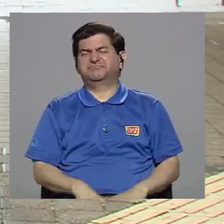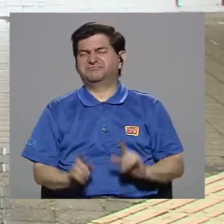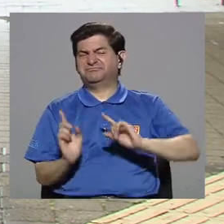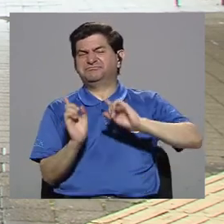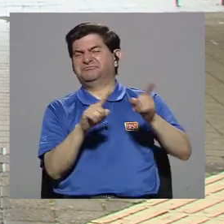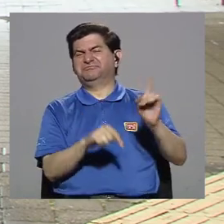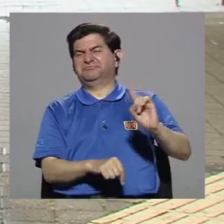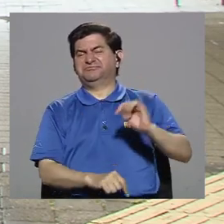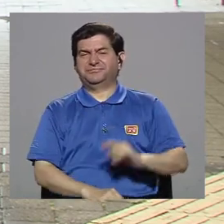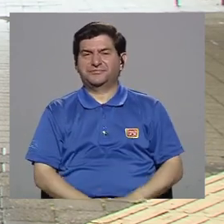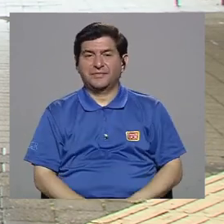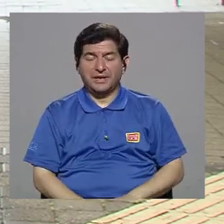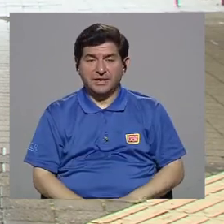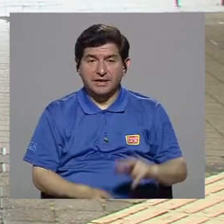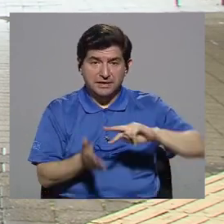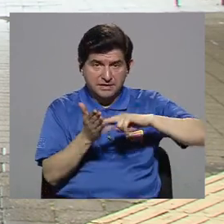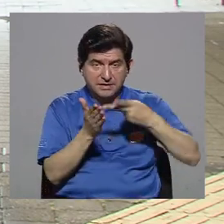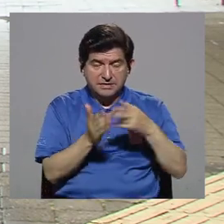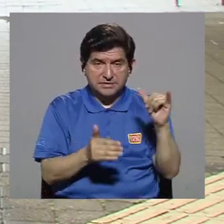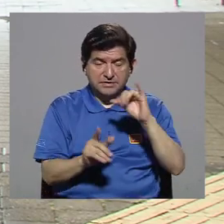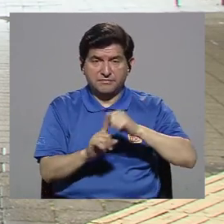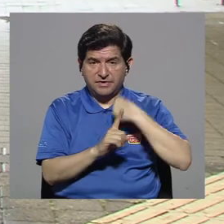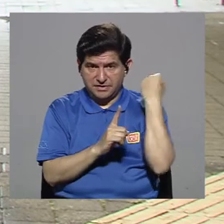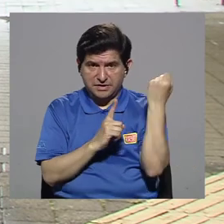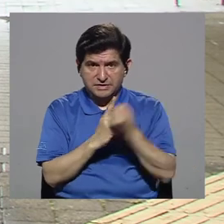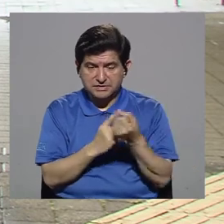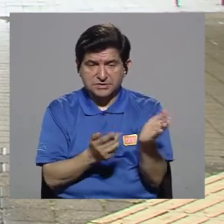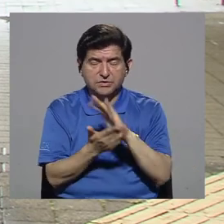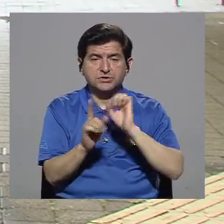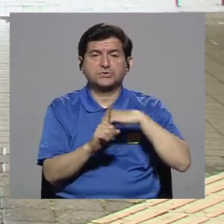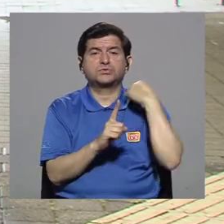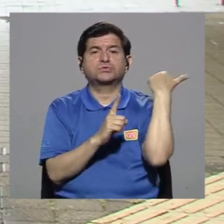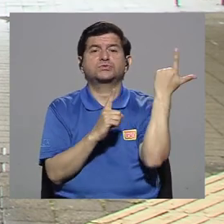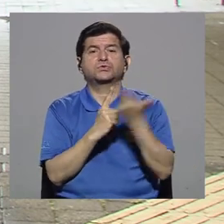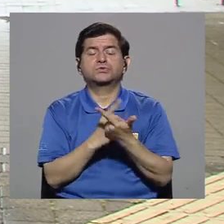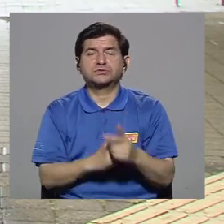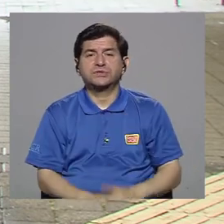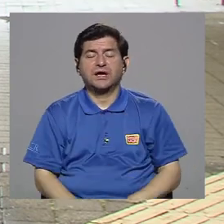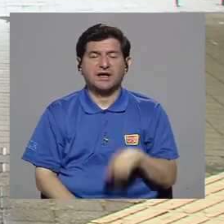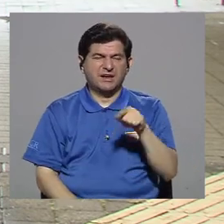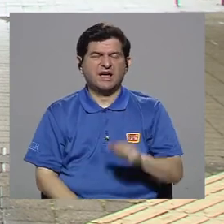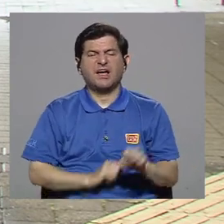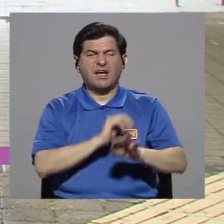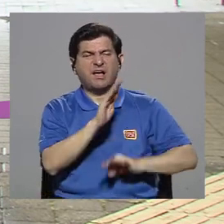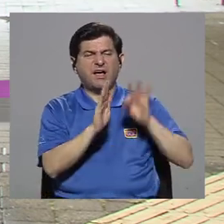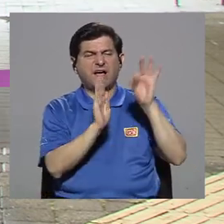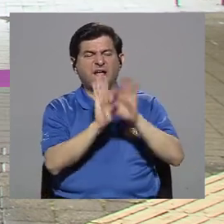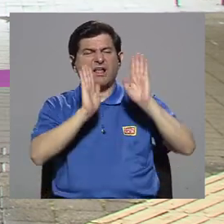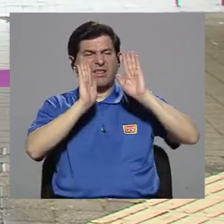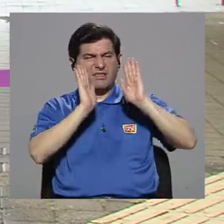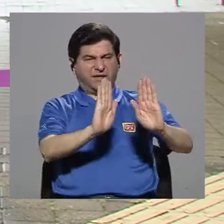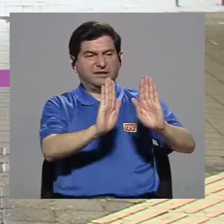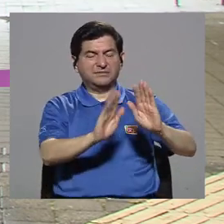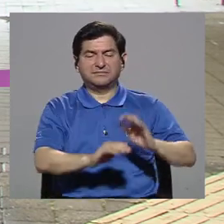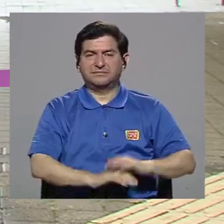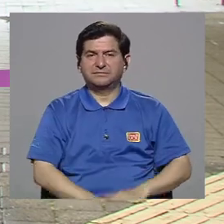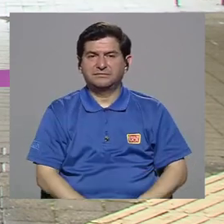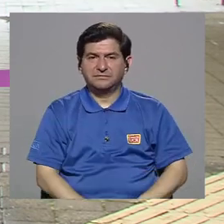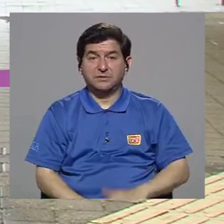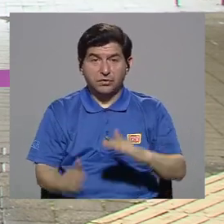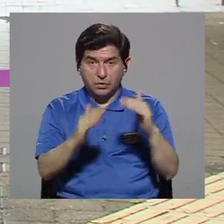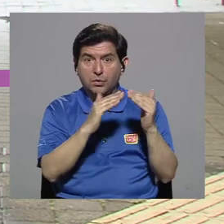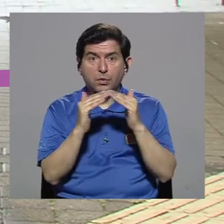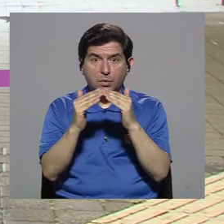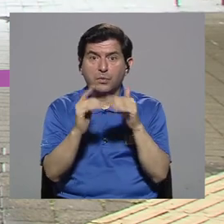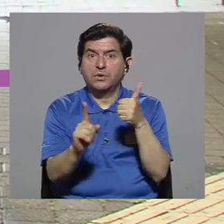Eso lleva también a una cuestión en la parte social que es la estigmatización, el rechazo. Entonces, hay comunidades en sí